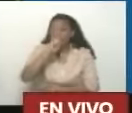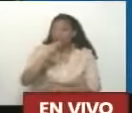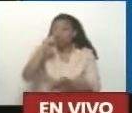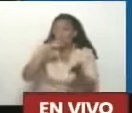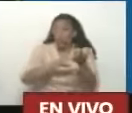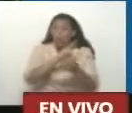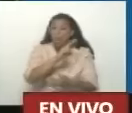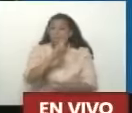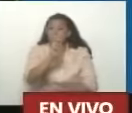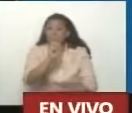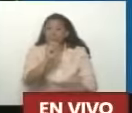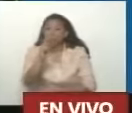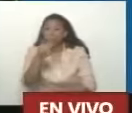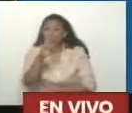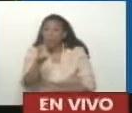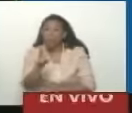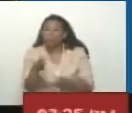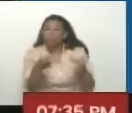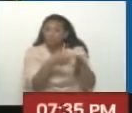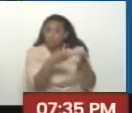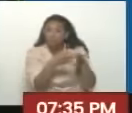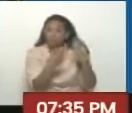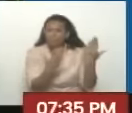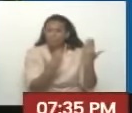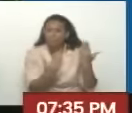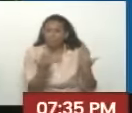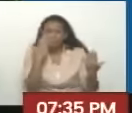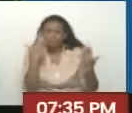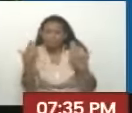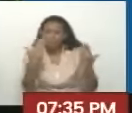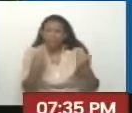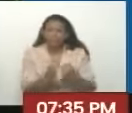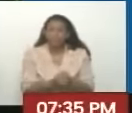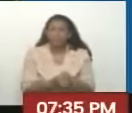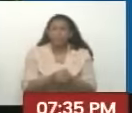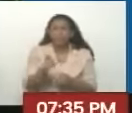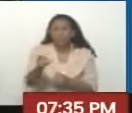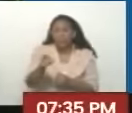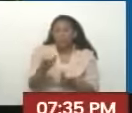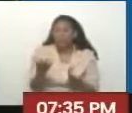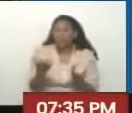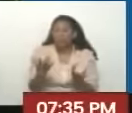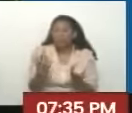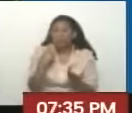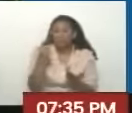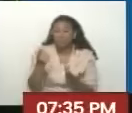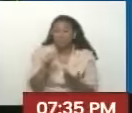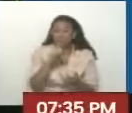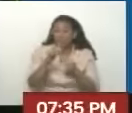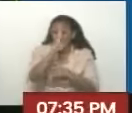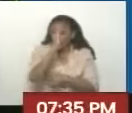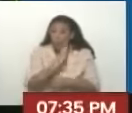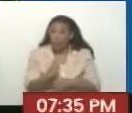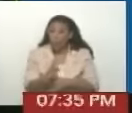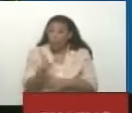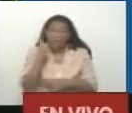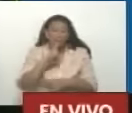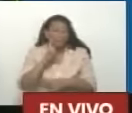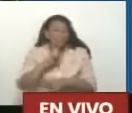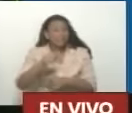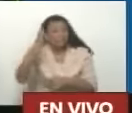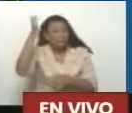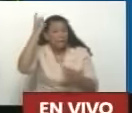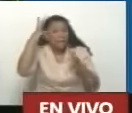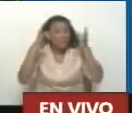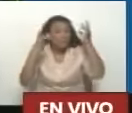Globo Es contigo O Globo Mentiroso Globo No falseto Verdad O